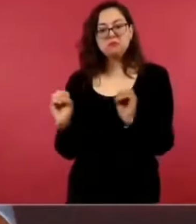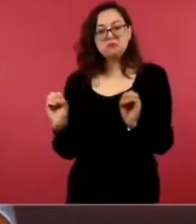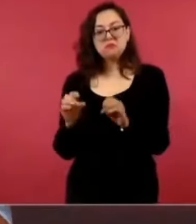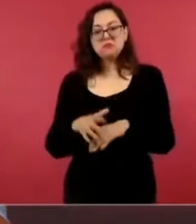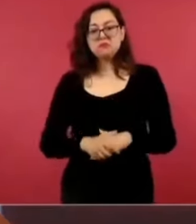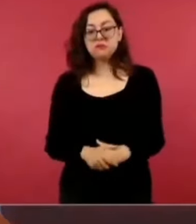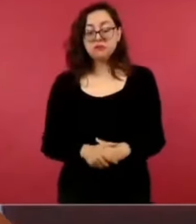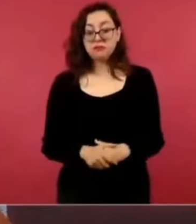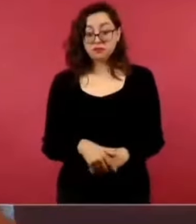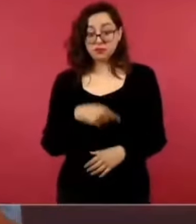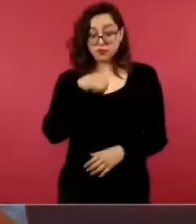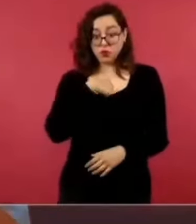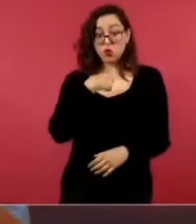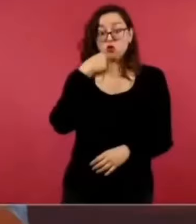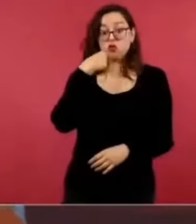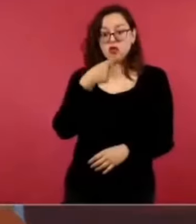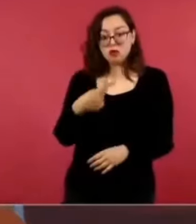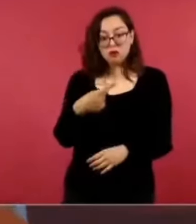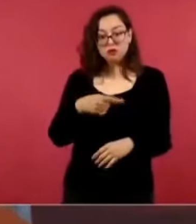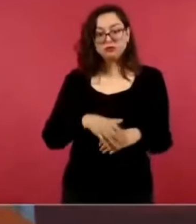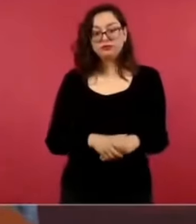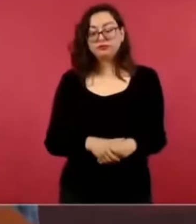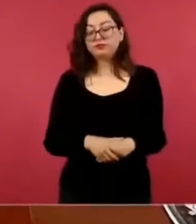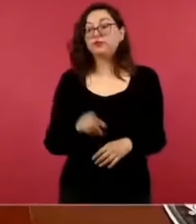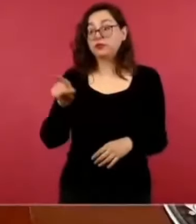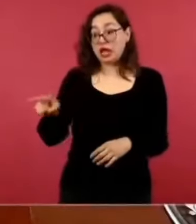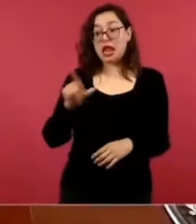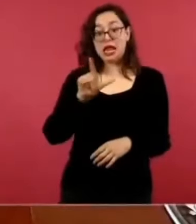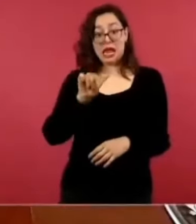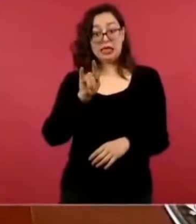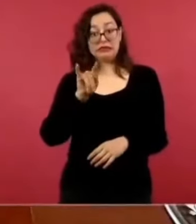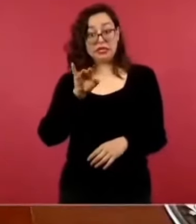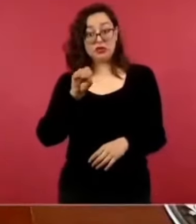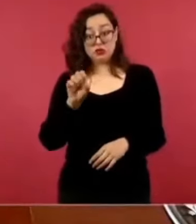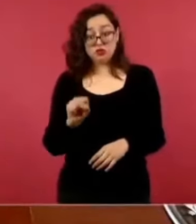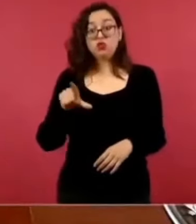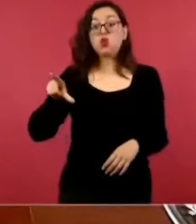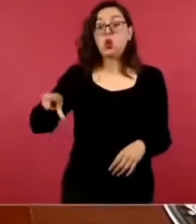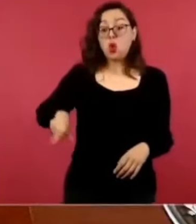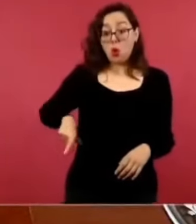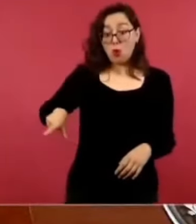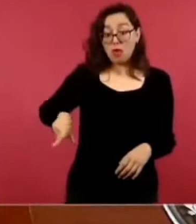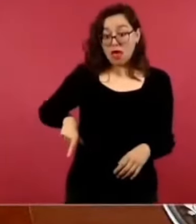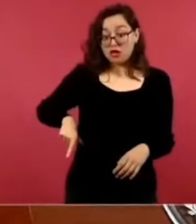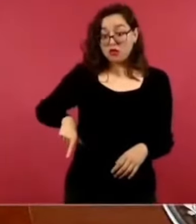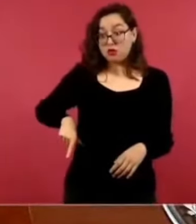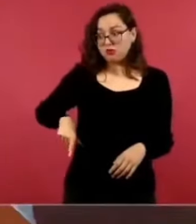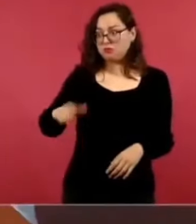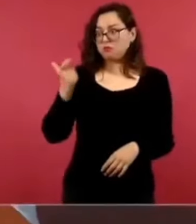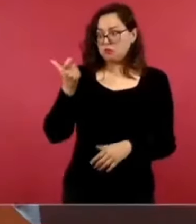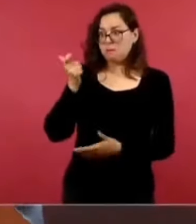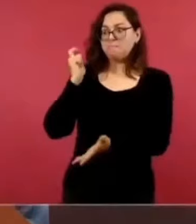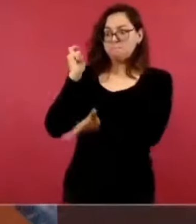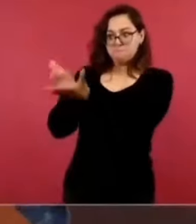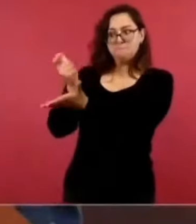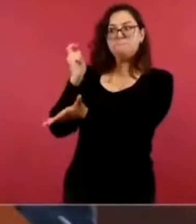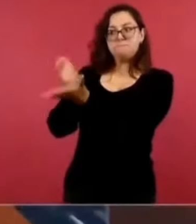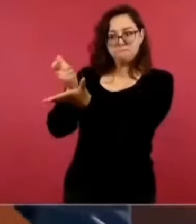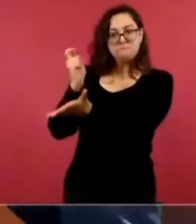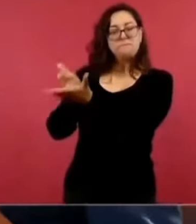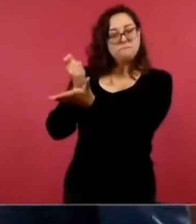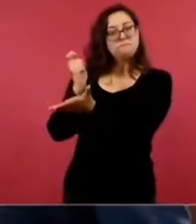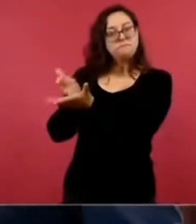tiene recursos públicos y de ahí se le paga